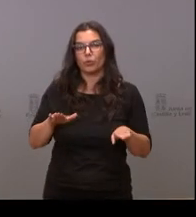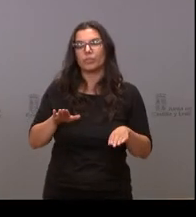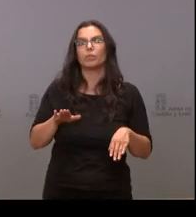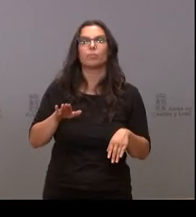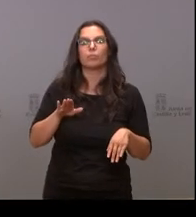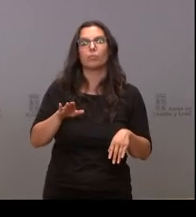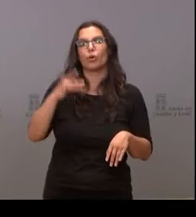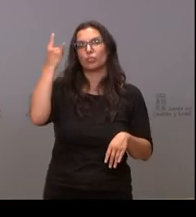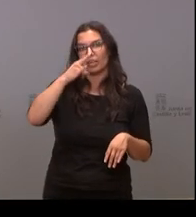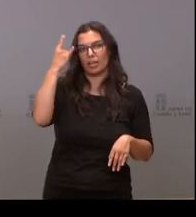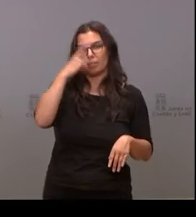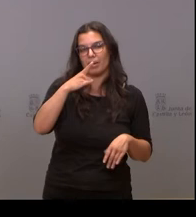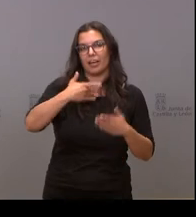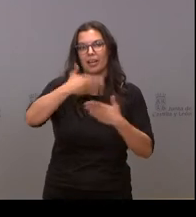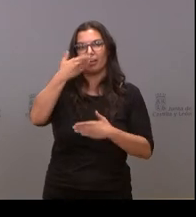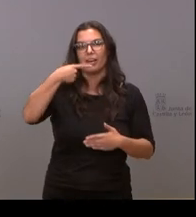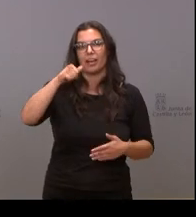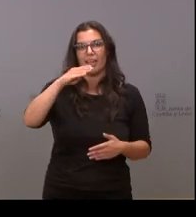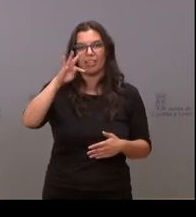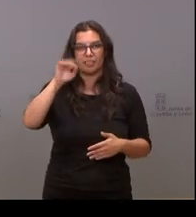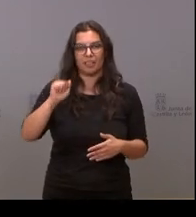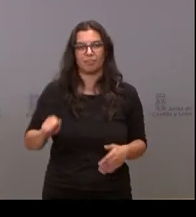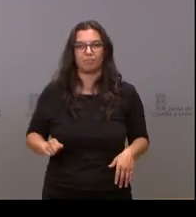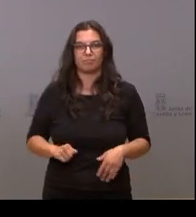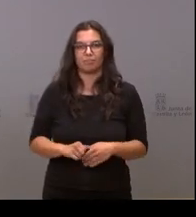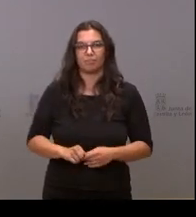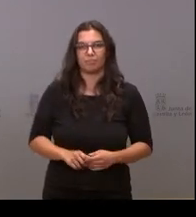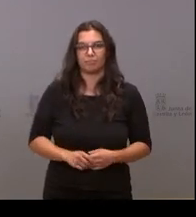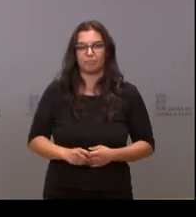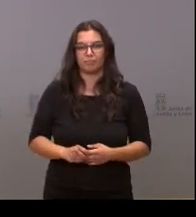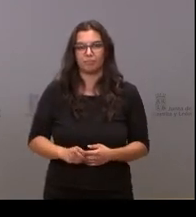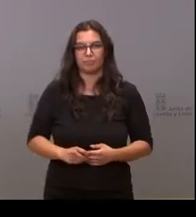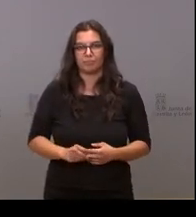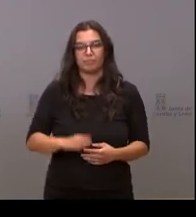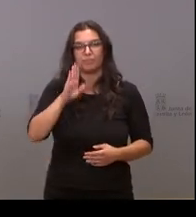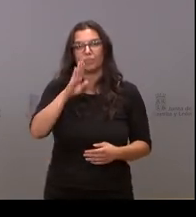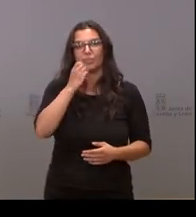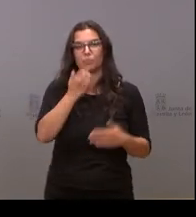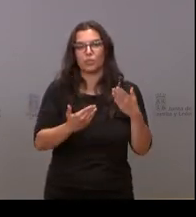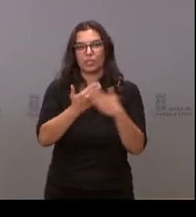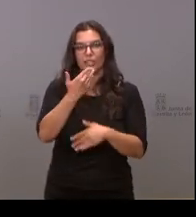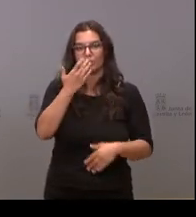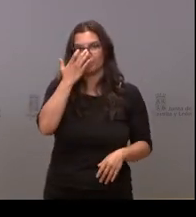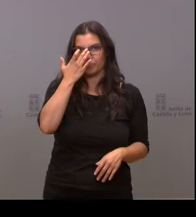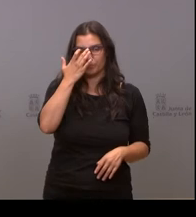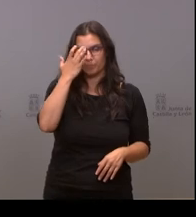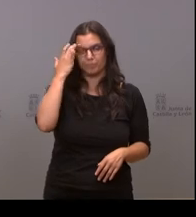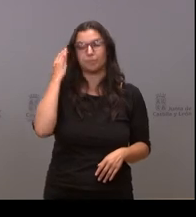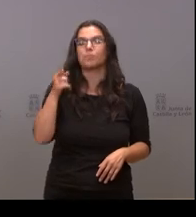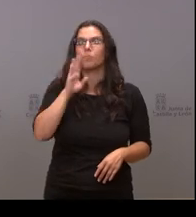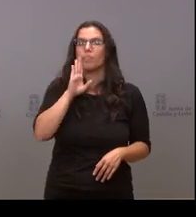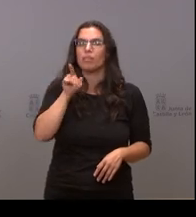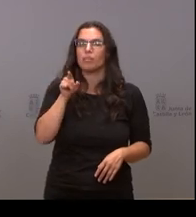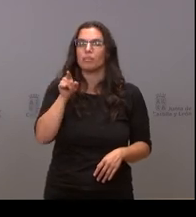en Salamanca con la Gaceta y Belén Hernández adelante Belén Hola buenos días presidente ha dicho